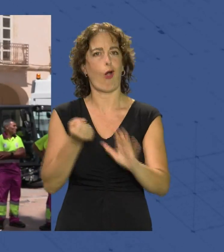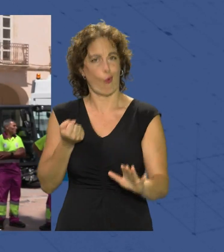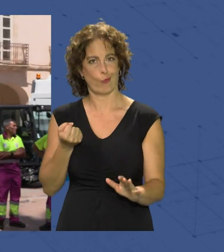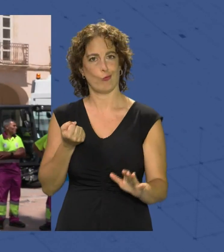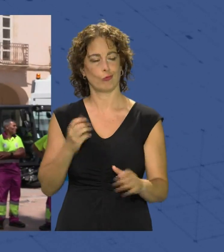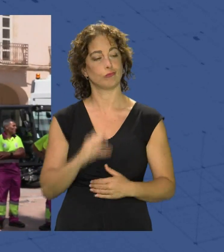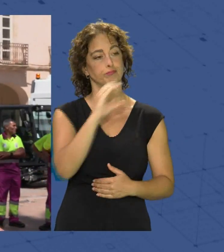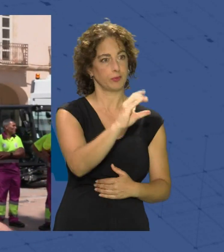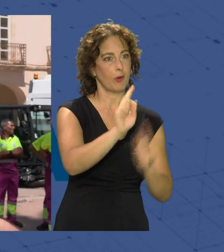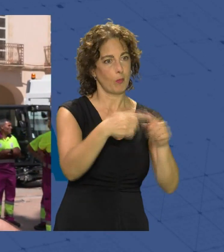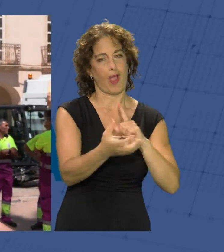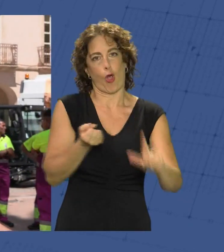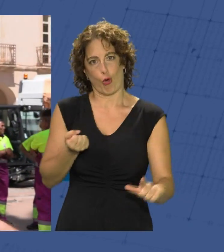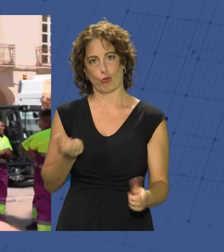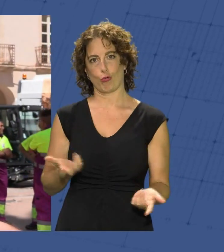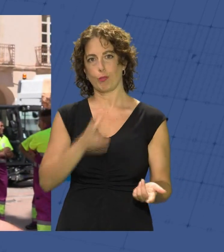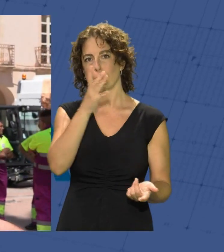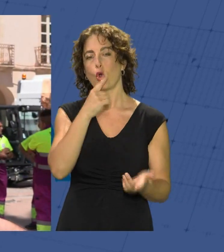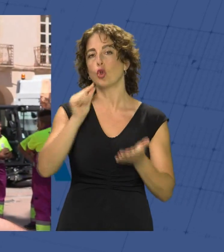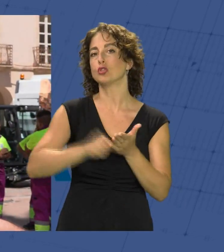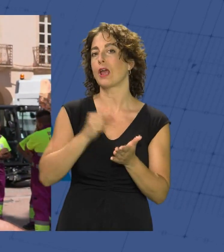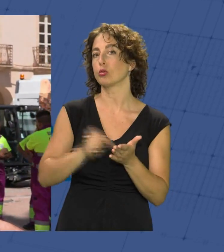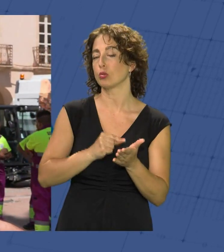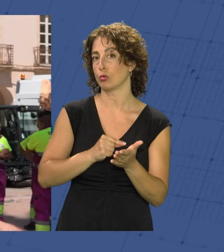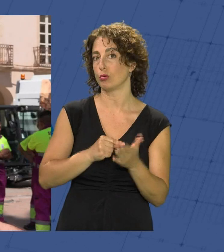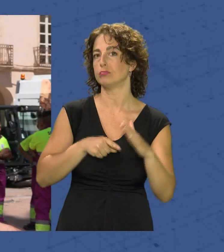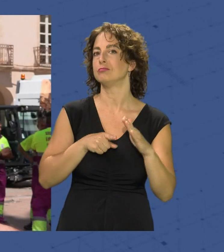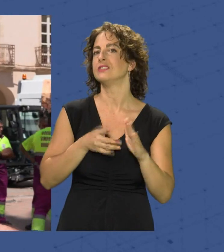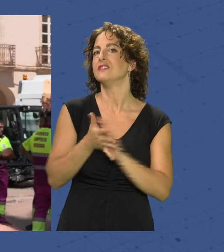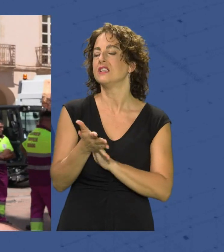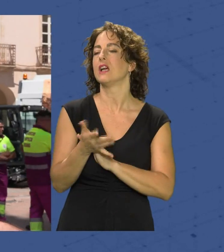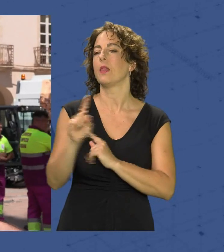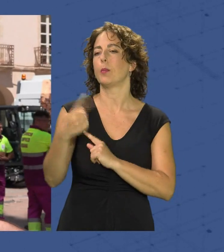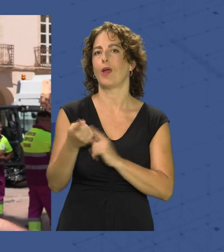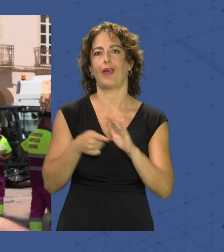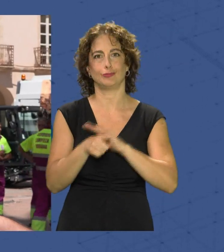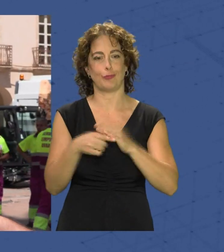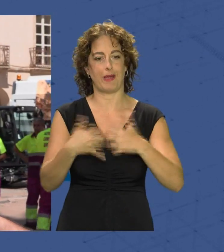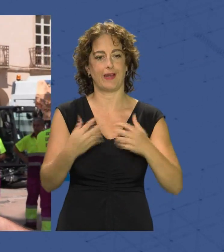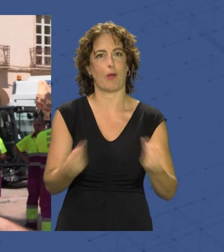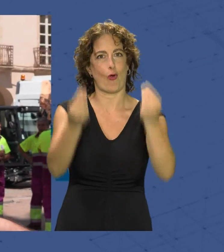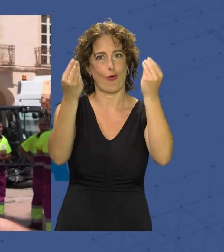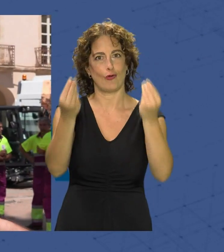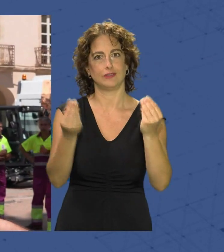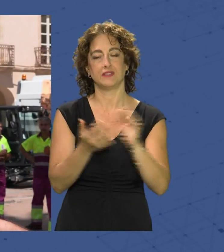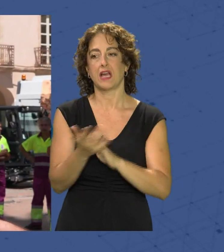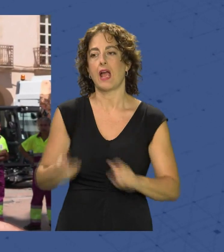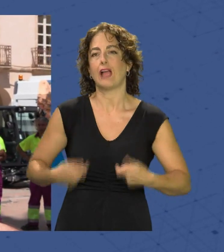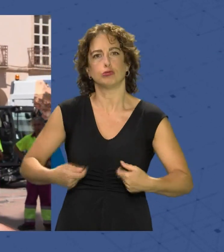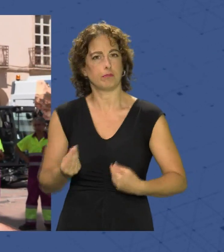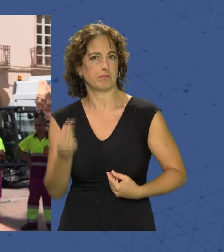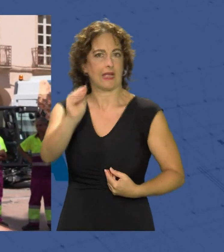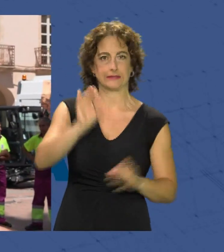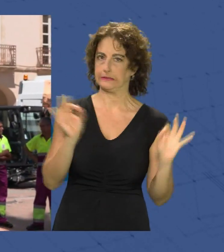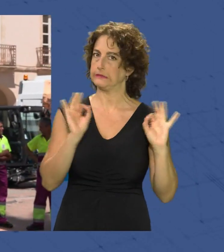para los almerienses, porque en el contrato al gestionar mejor con estas máquinas no va a suponer un euro más para los almerienses,